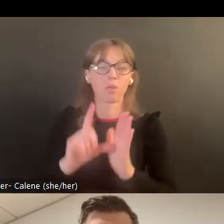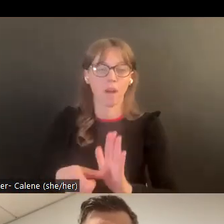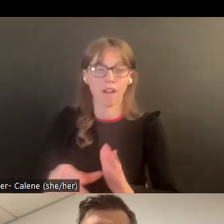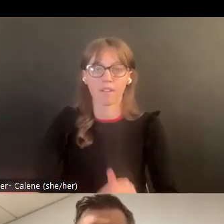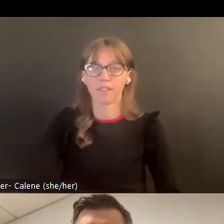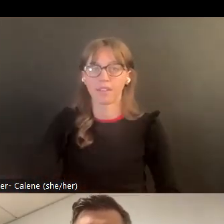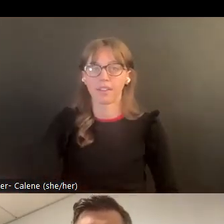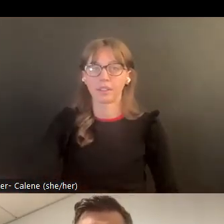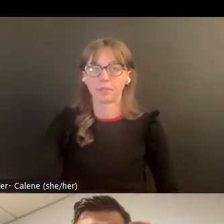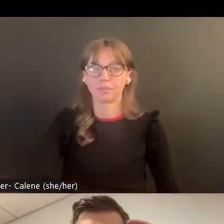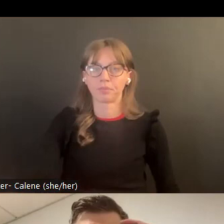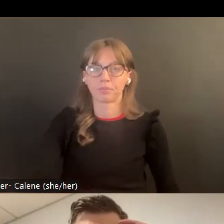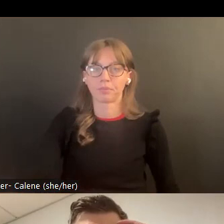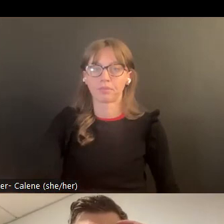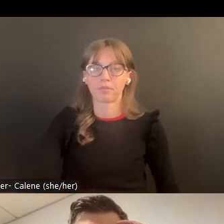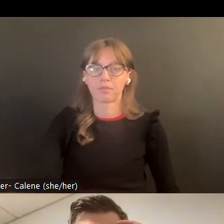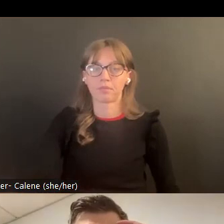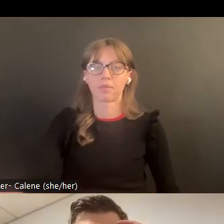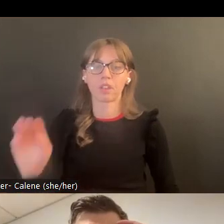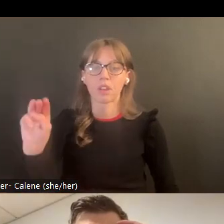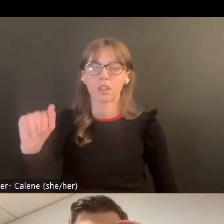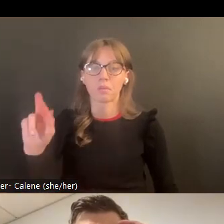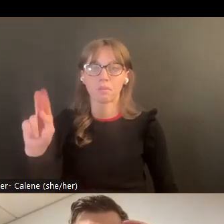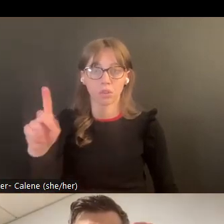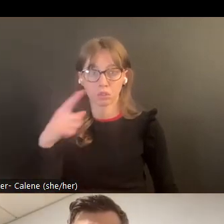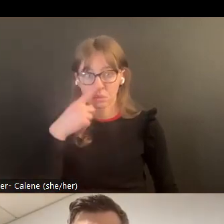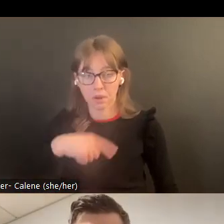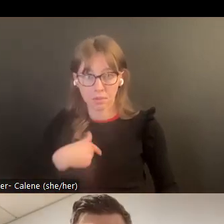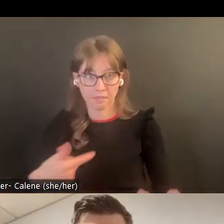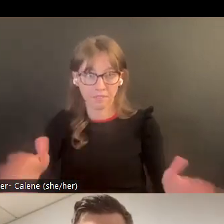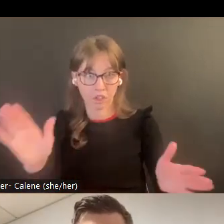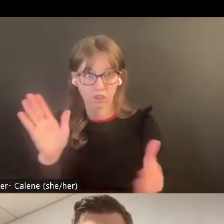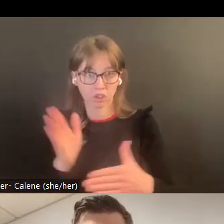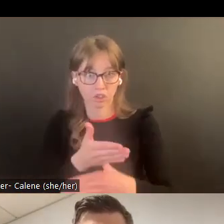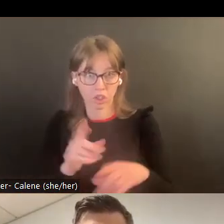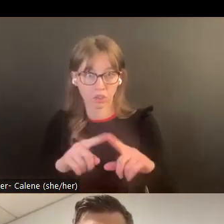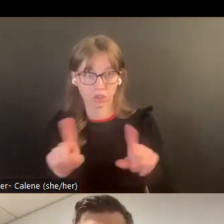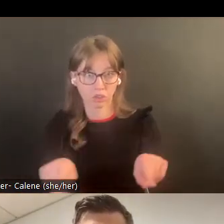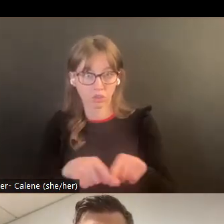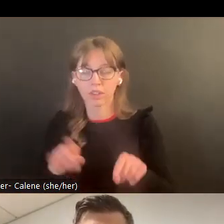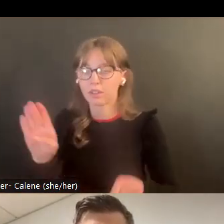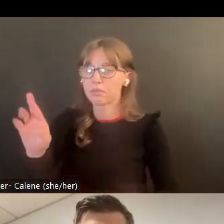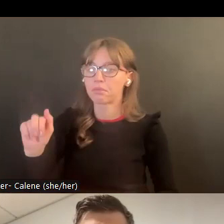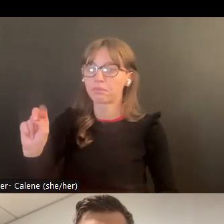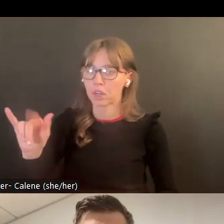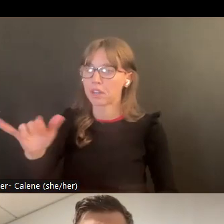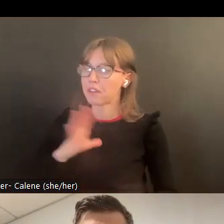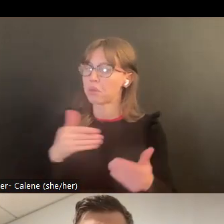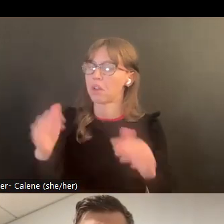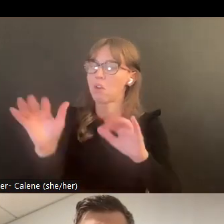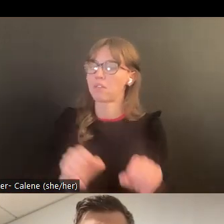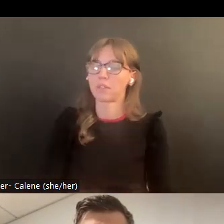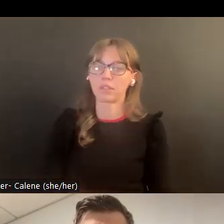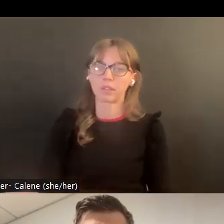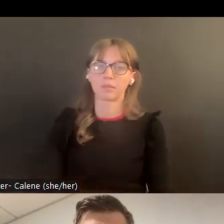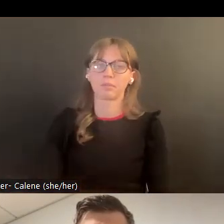puede dejarlo abierto no sé brandy voy a dejar de compartir mi pantalla si todo se dan bien con eso eso está bien